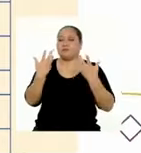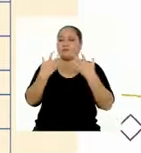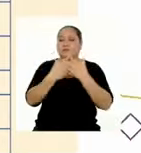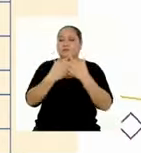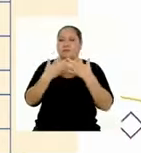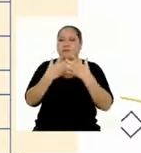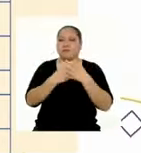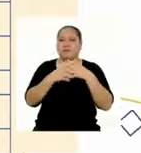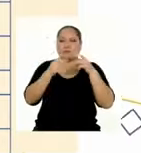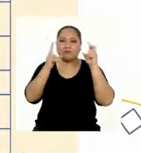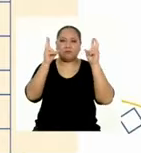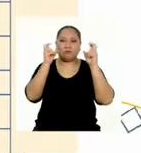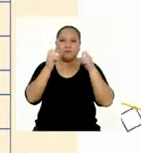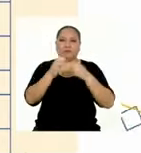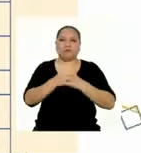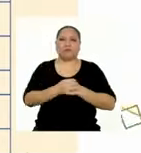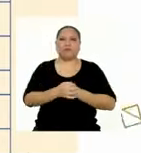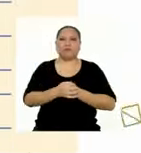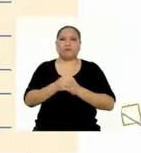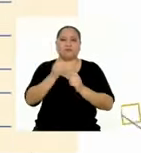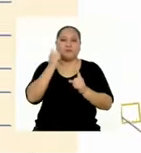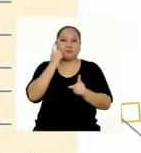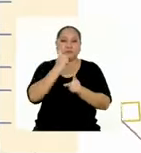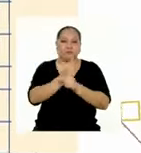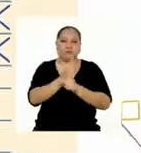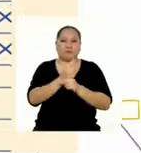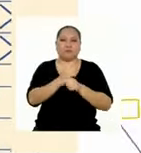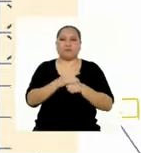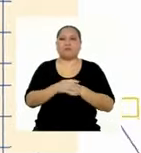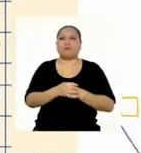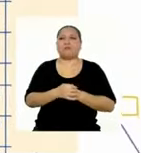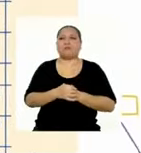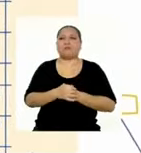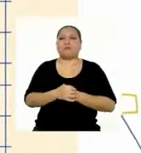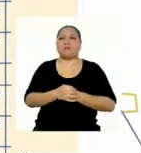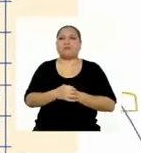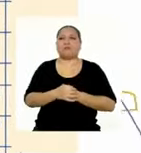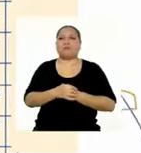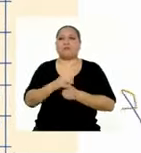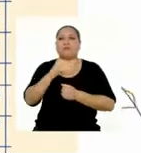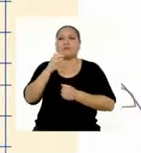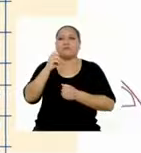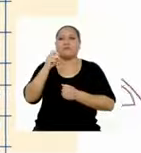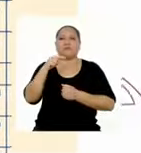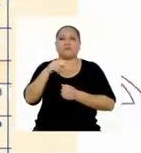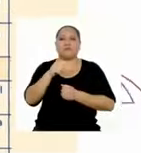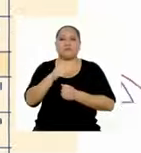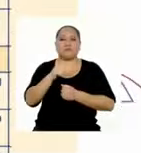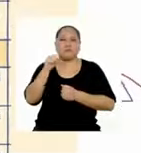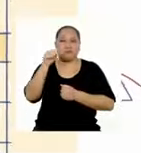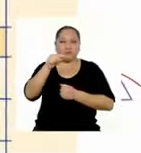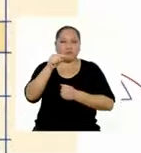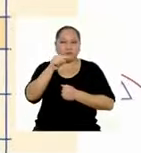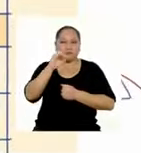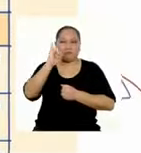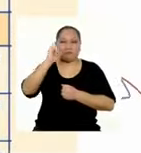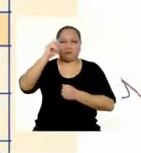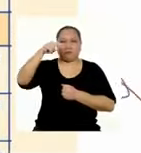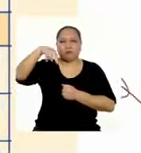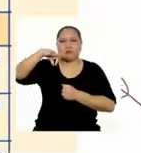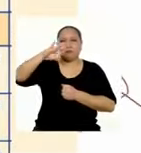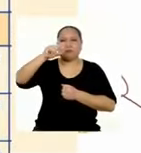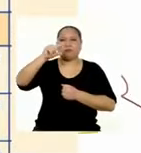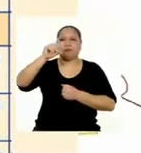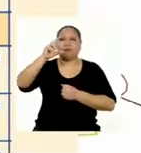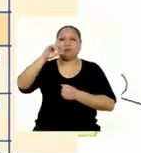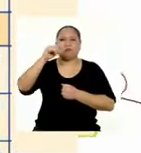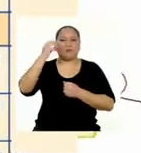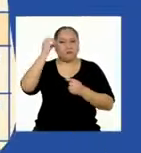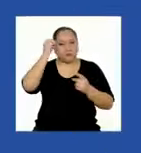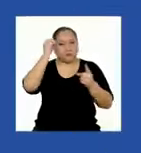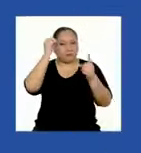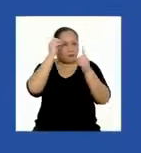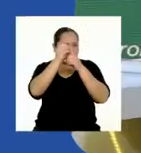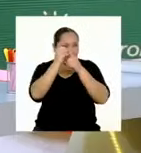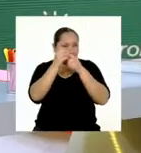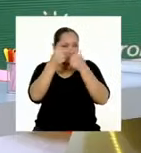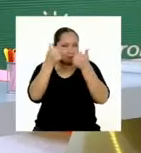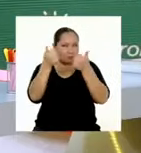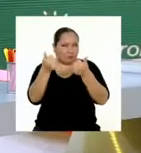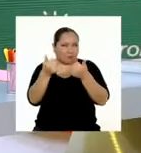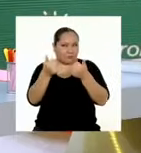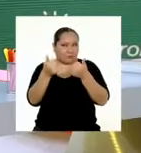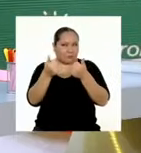están relacionados con el tema. Exacto. Y en cuanto al contenido, ¿podríamos decir que la infografía cumple su propósito?